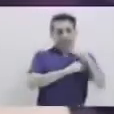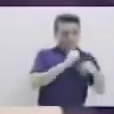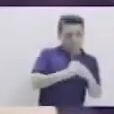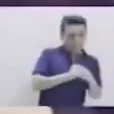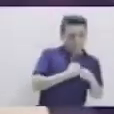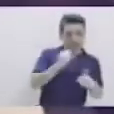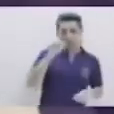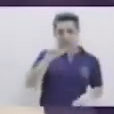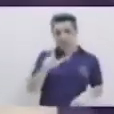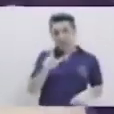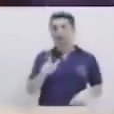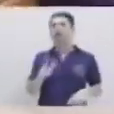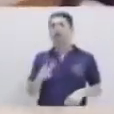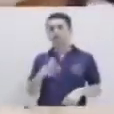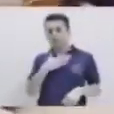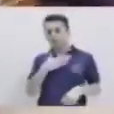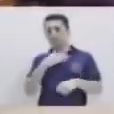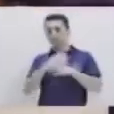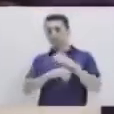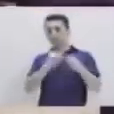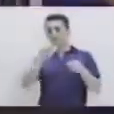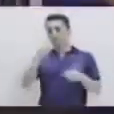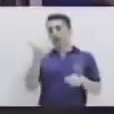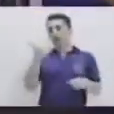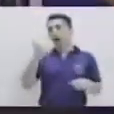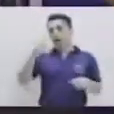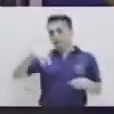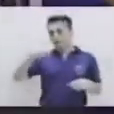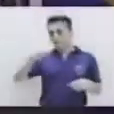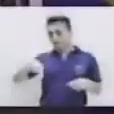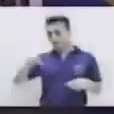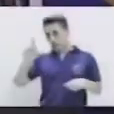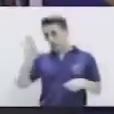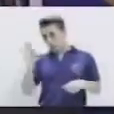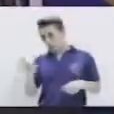-L. ¡Fla! En la sílaba F-L-A.